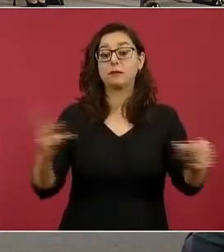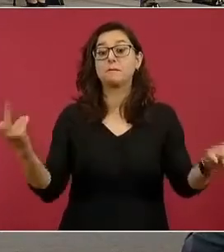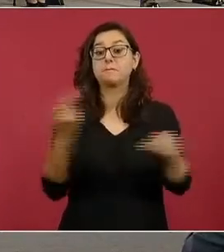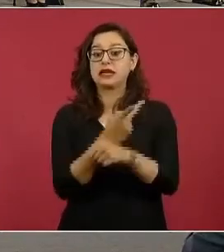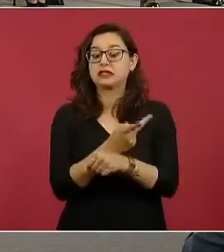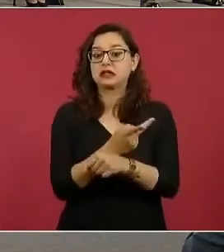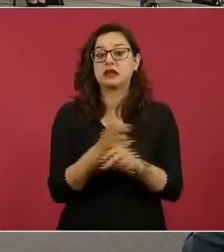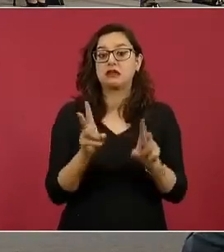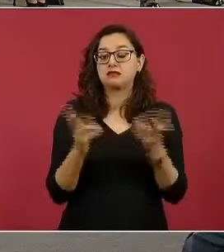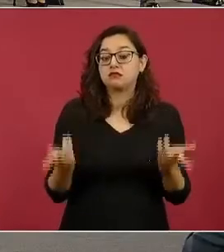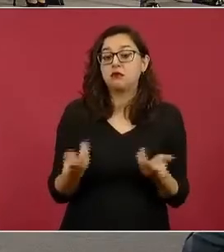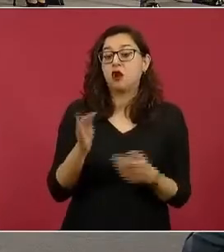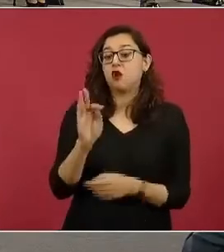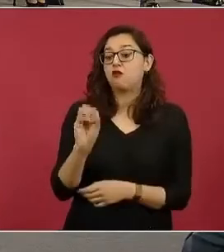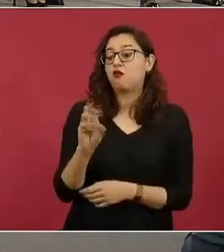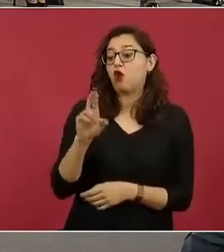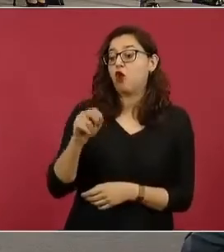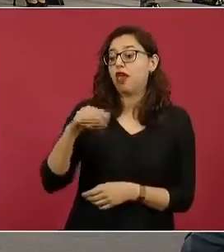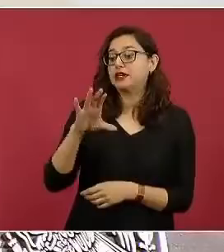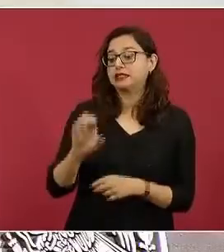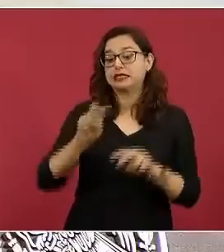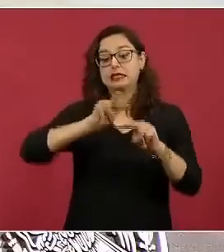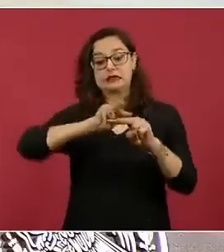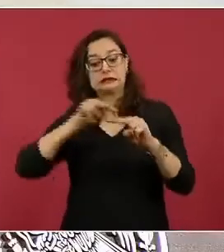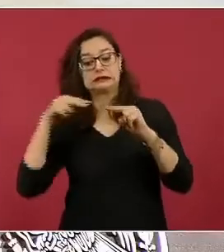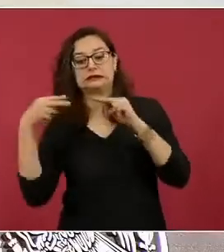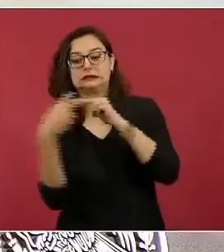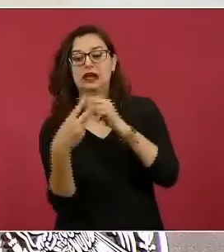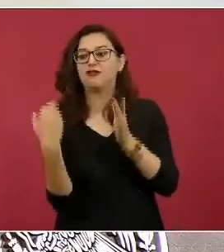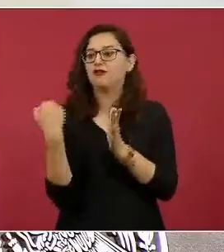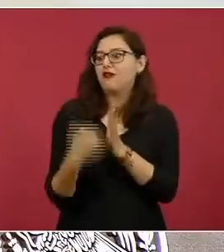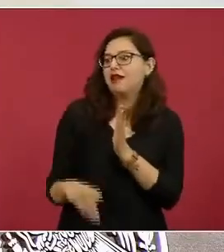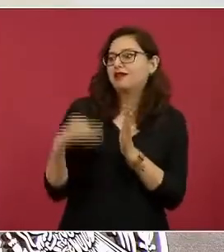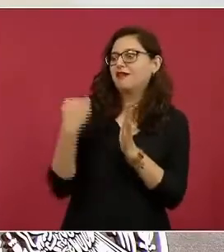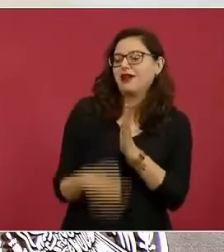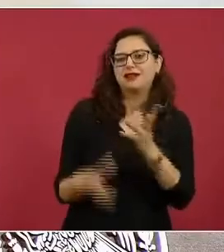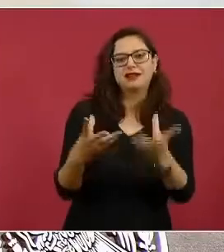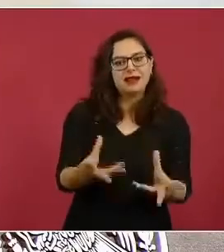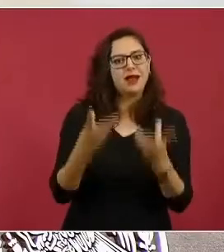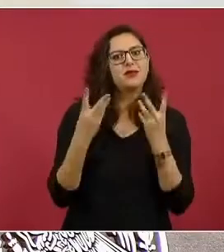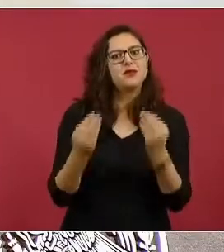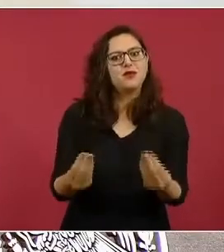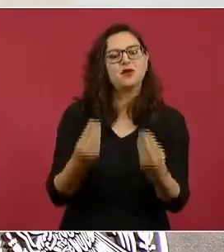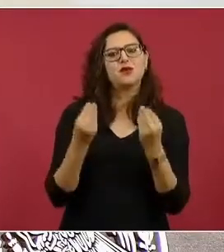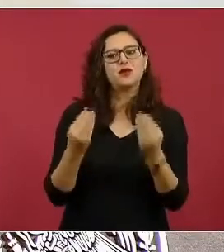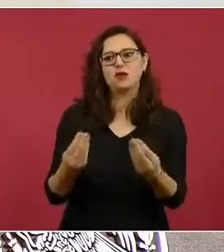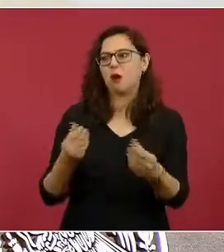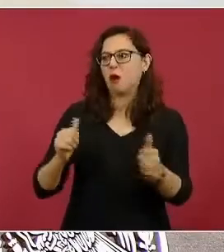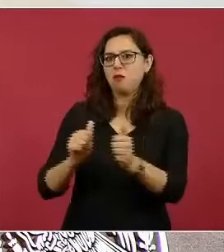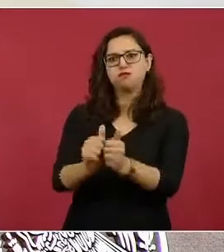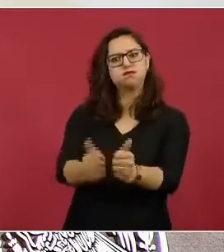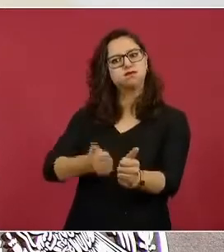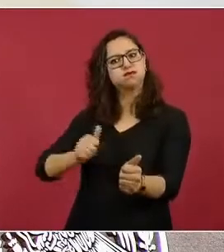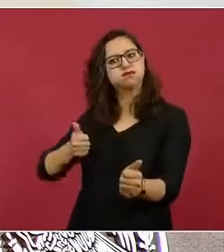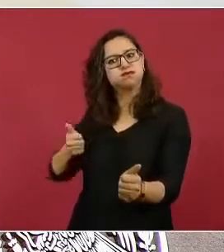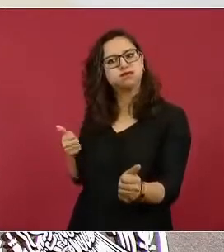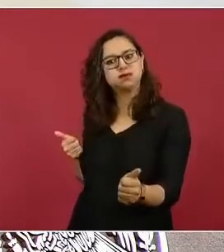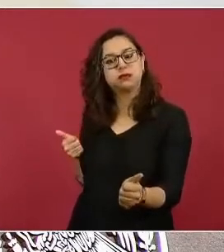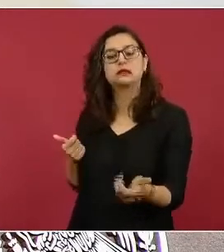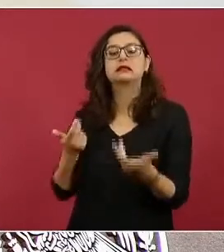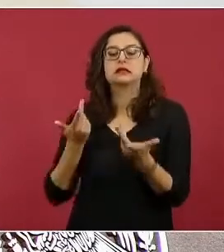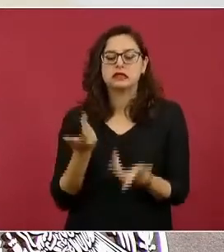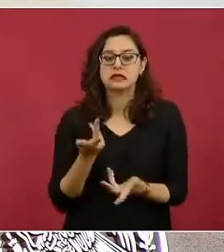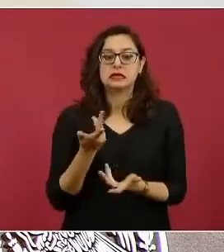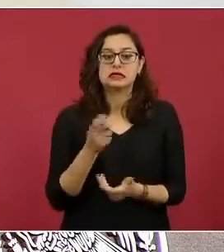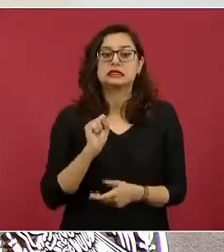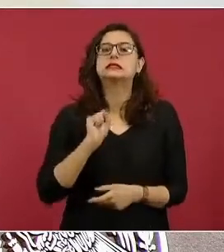va a resolver con recursos. Por supuesto que son muy importantes y se han otorgado importantes recursos. Sin embargo, tenemos que pensar